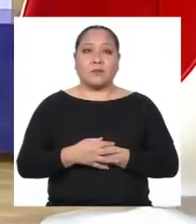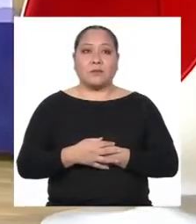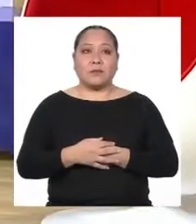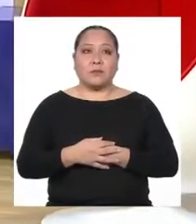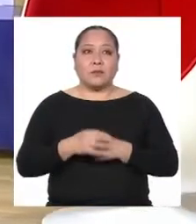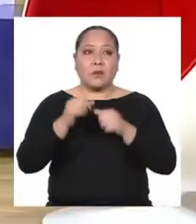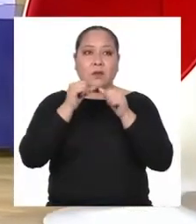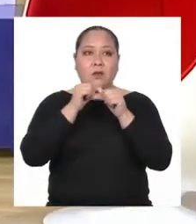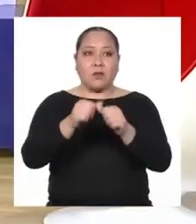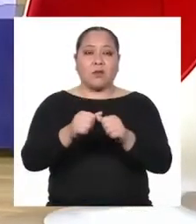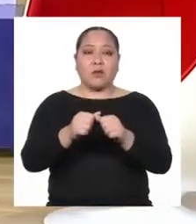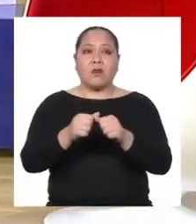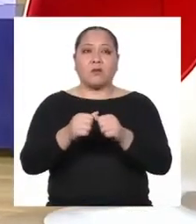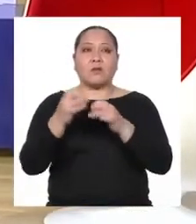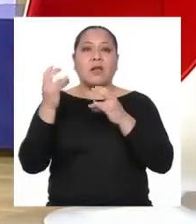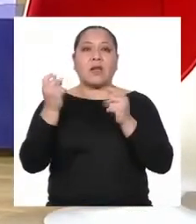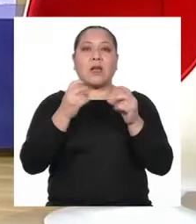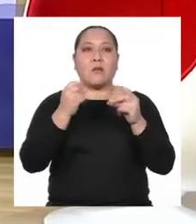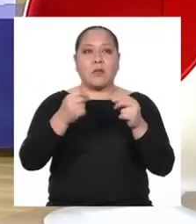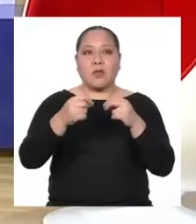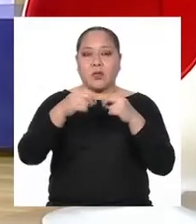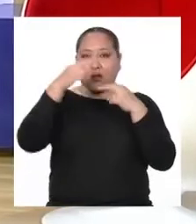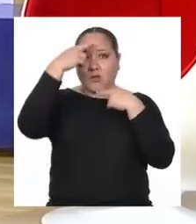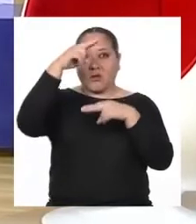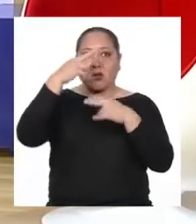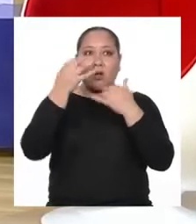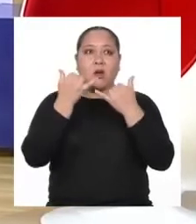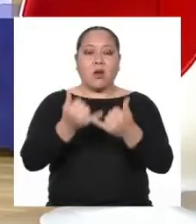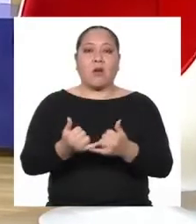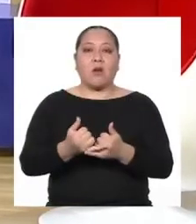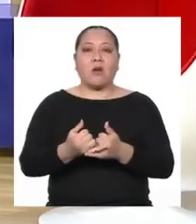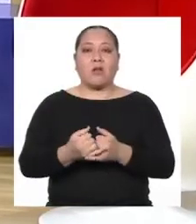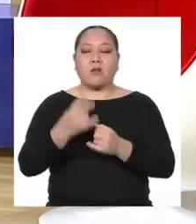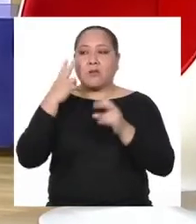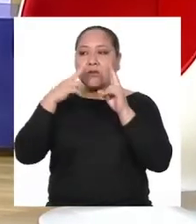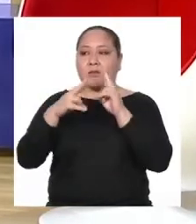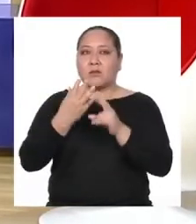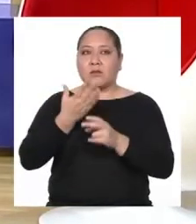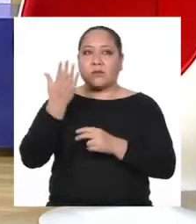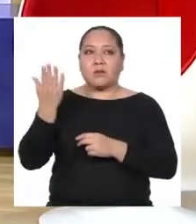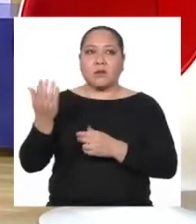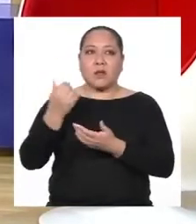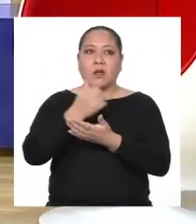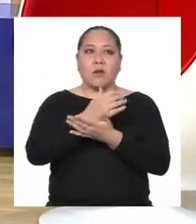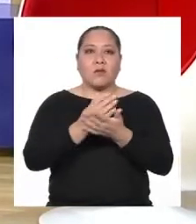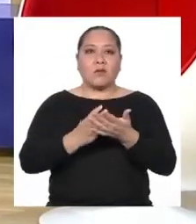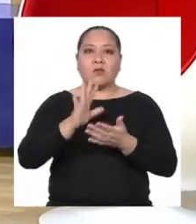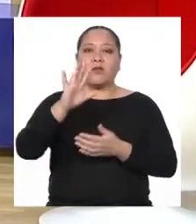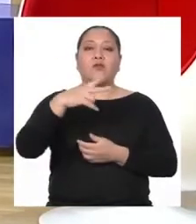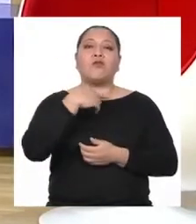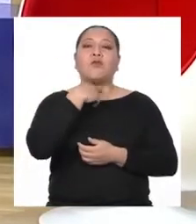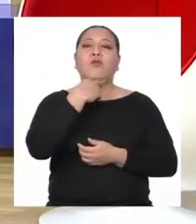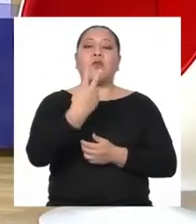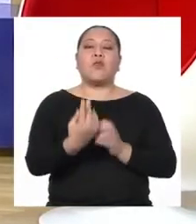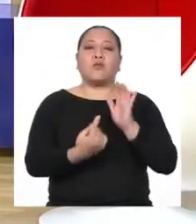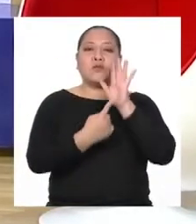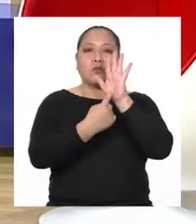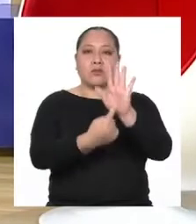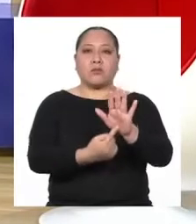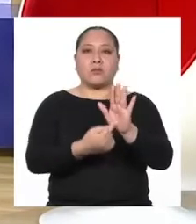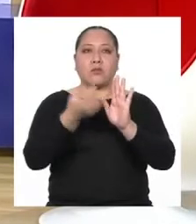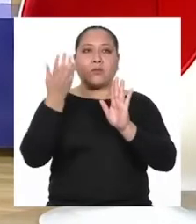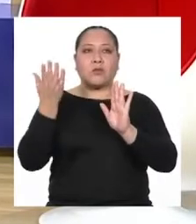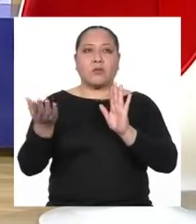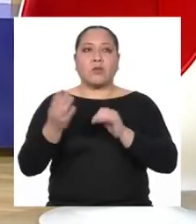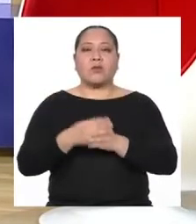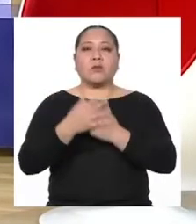Continuamos con las Rápi Noticias Ahora vamos a darle pase a nuestro segmento Tu Voz Presente Y para